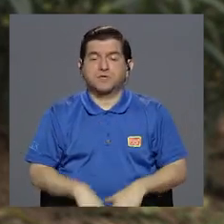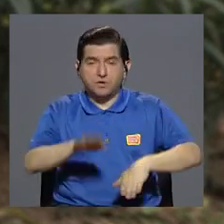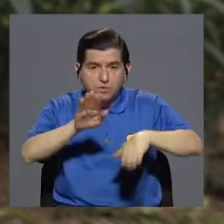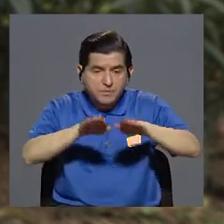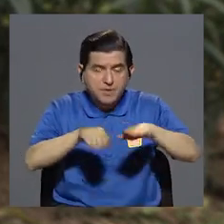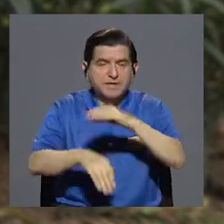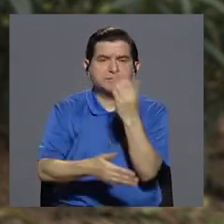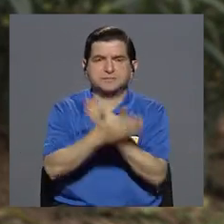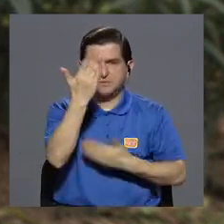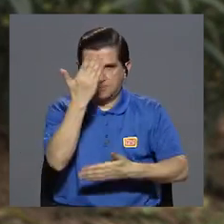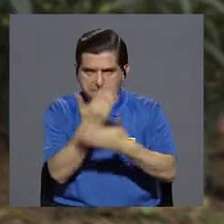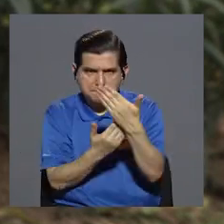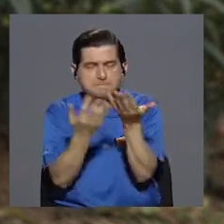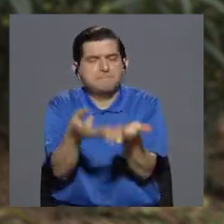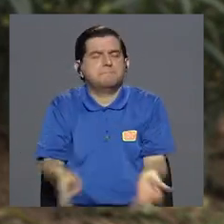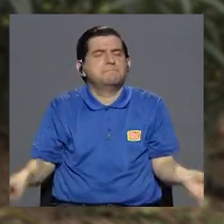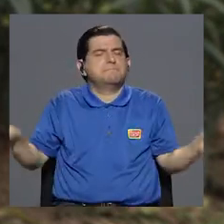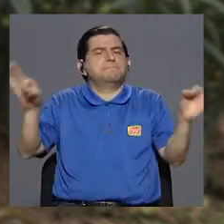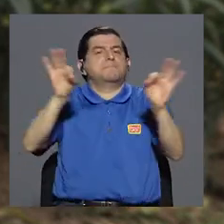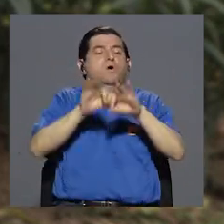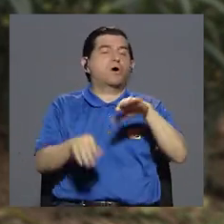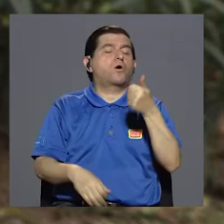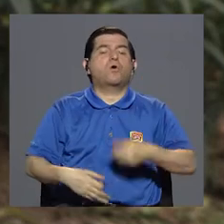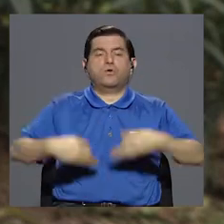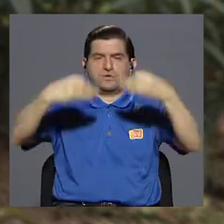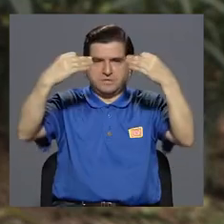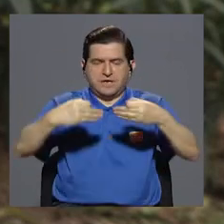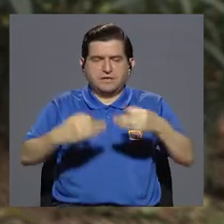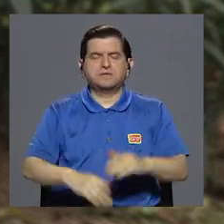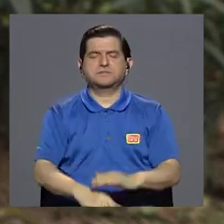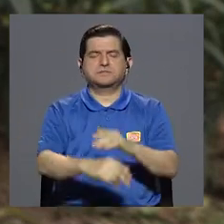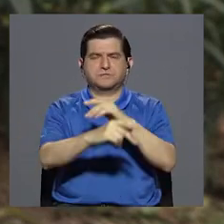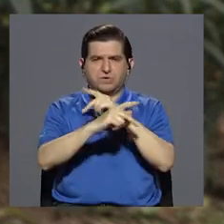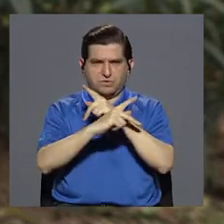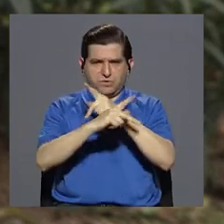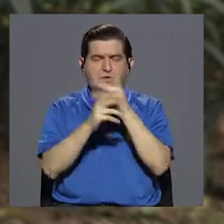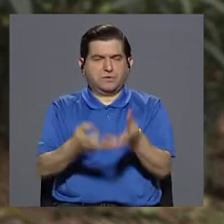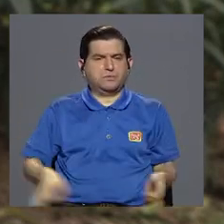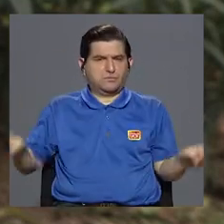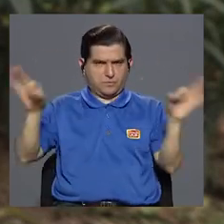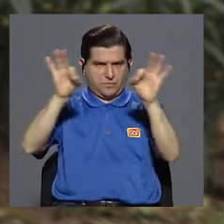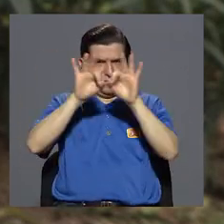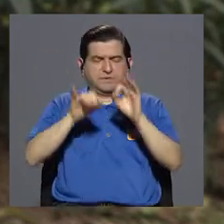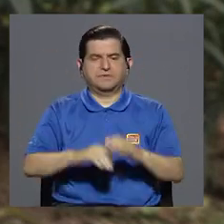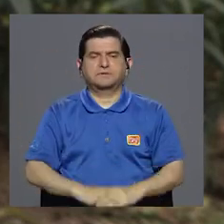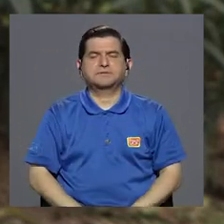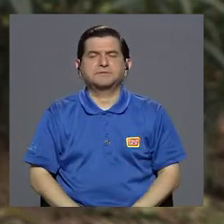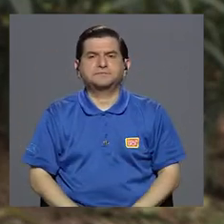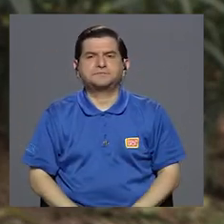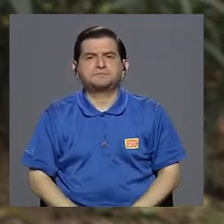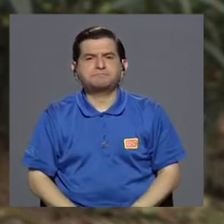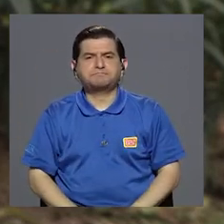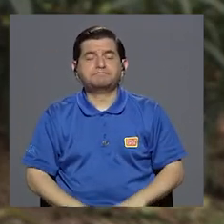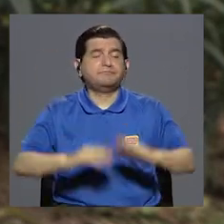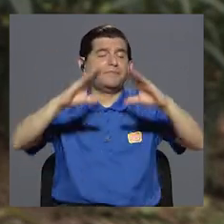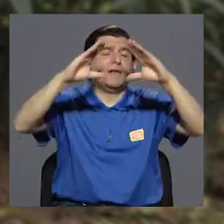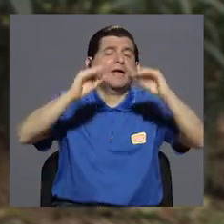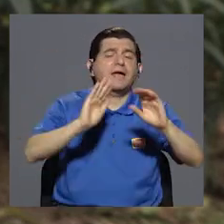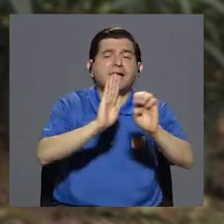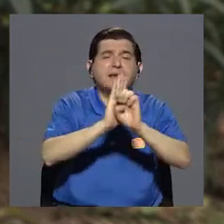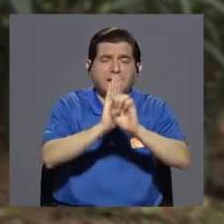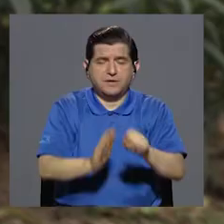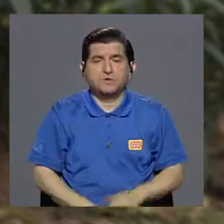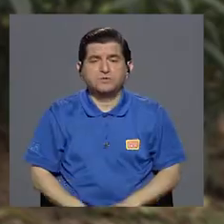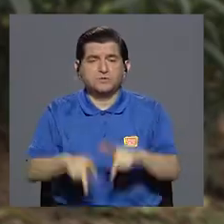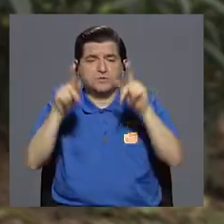pies y para las manos es importante. Otra medida de prevención muy importante a la hora de, en la noche, por ejemplo,